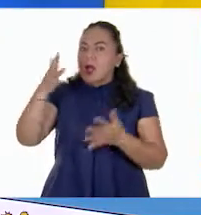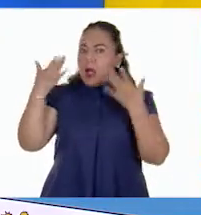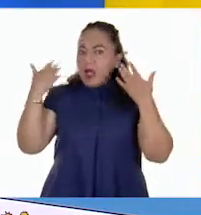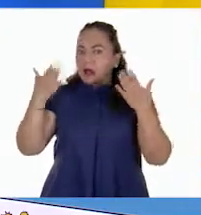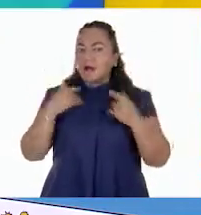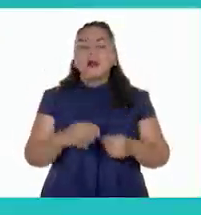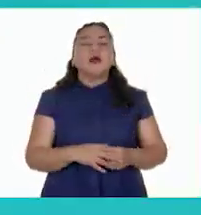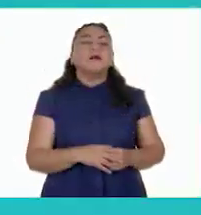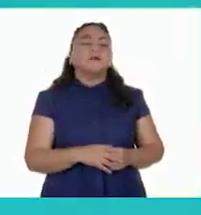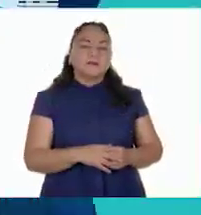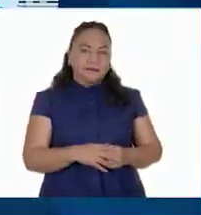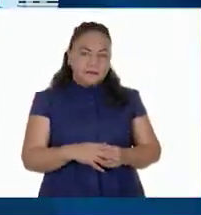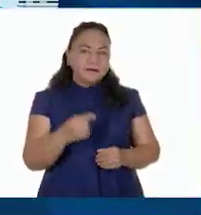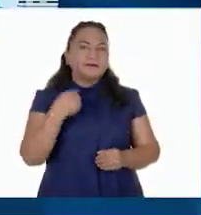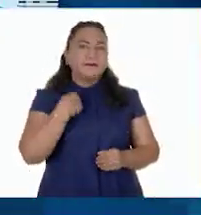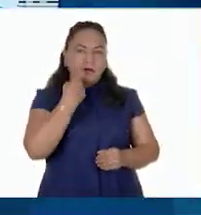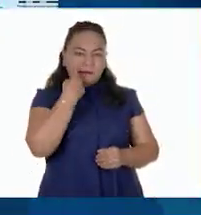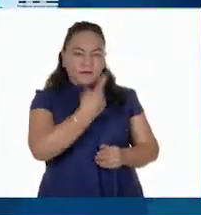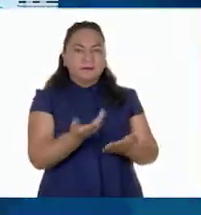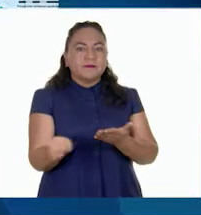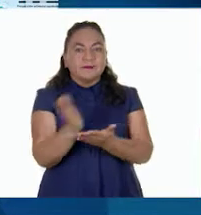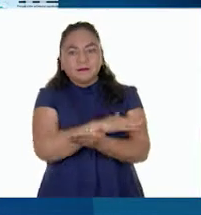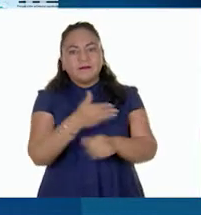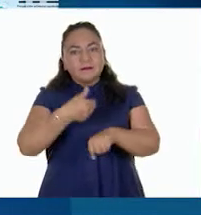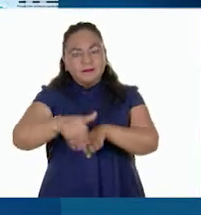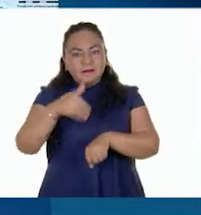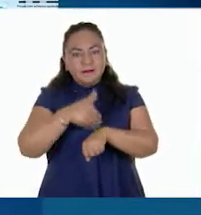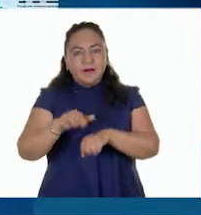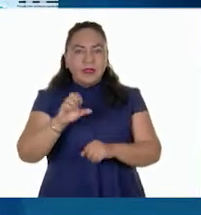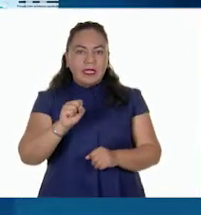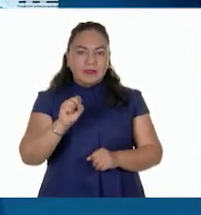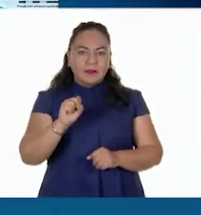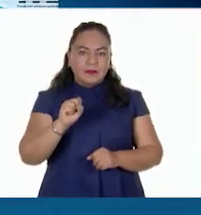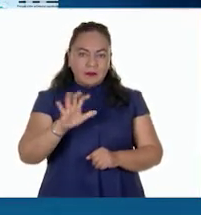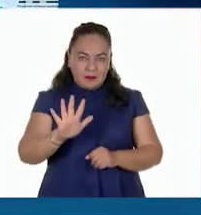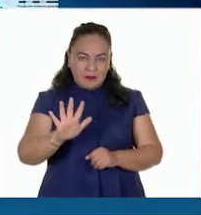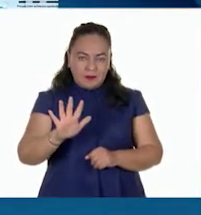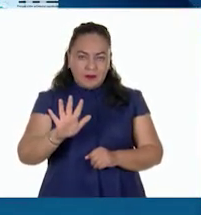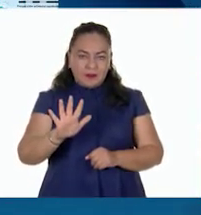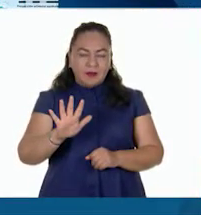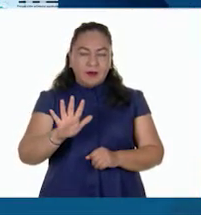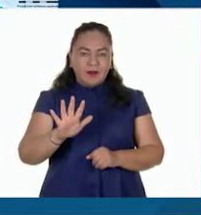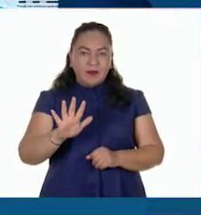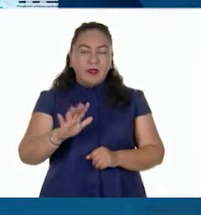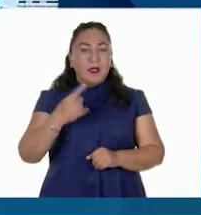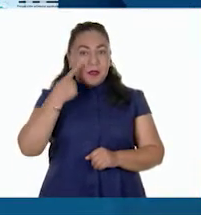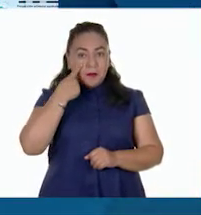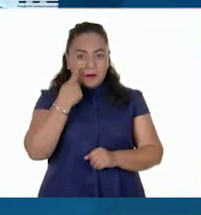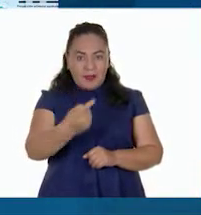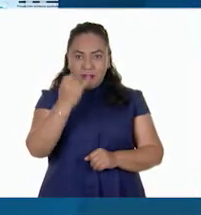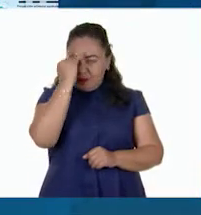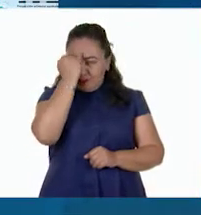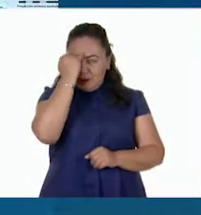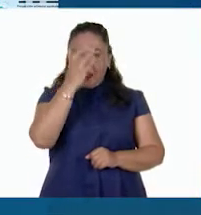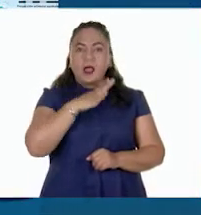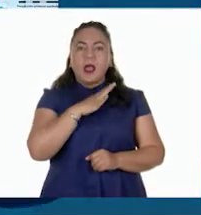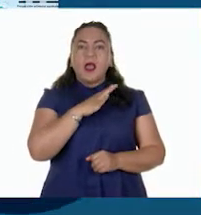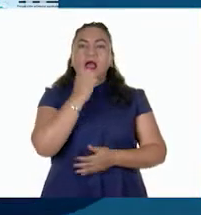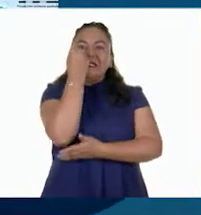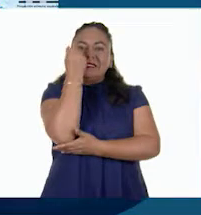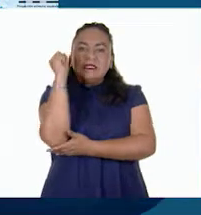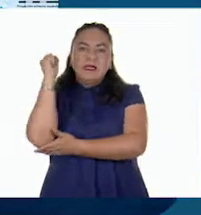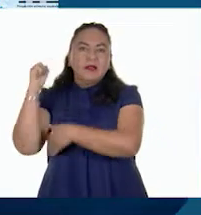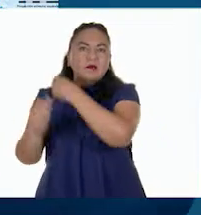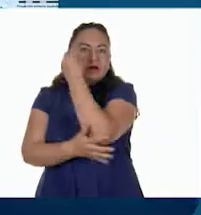Entonces, vamos a consultar la página 65 y vemos que en la India predomina la selva alta